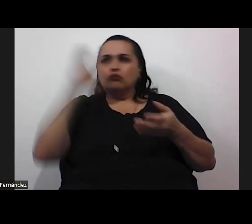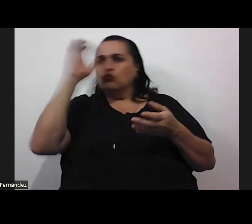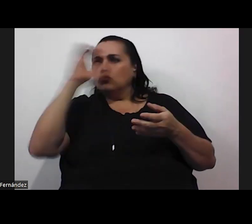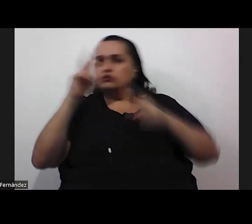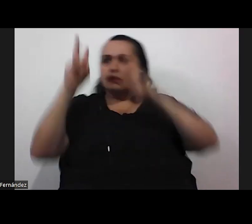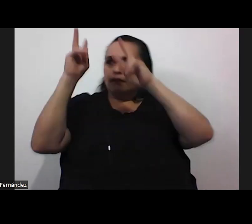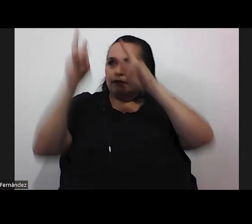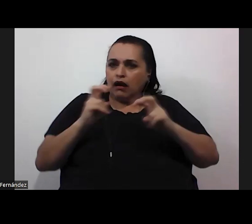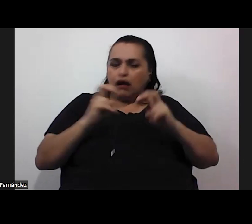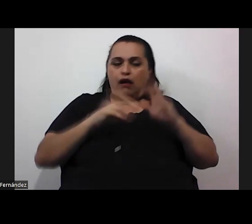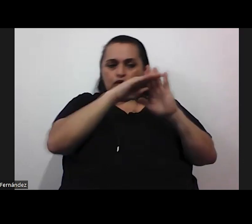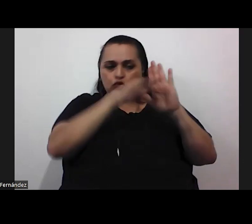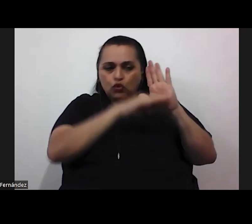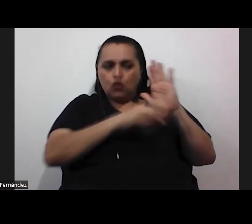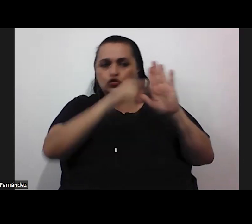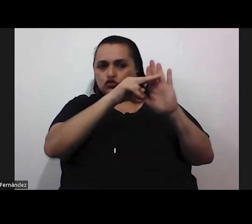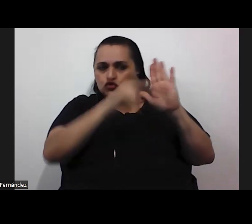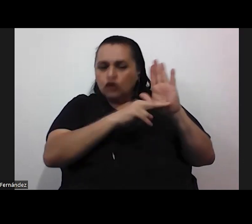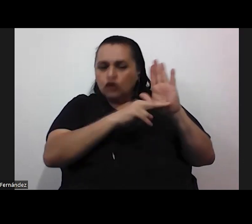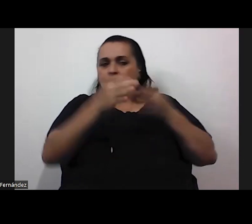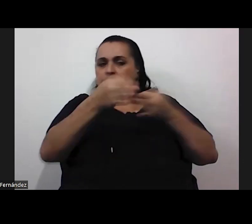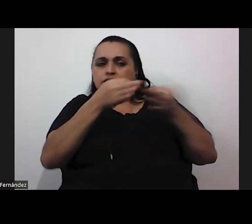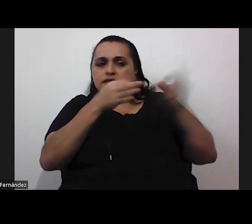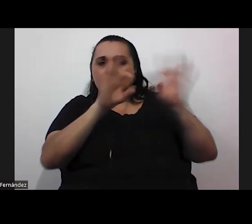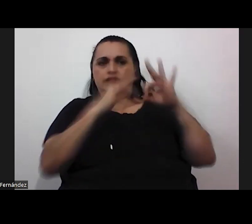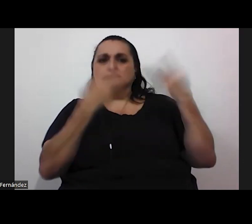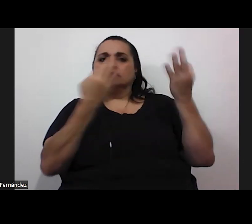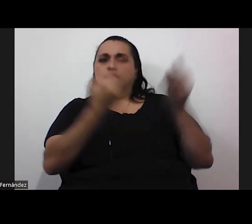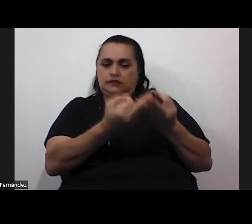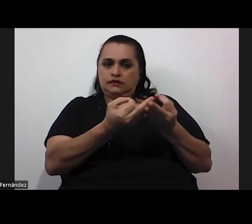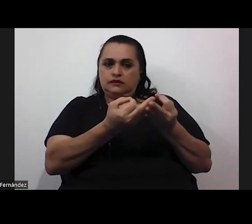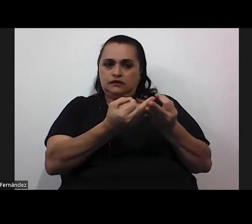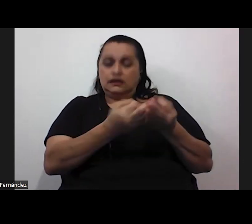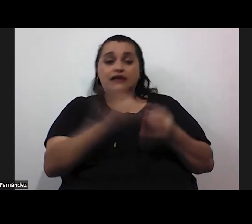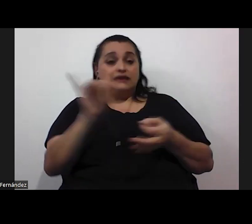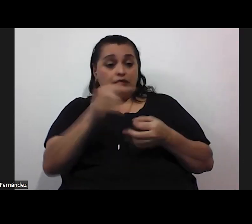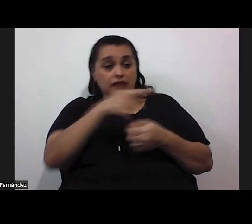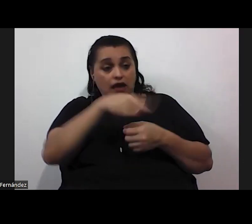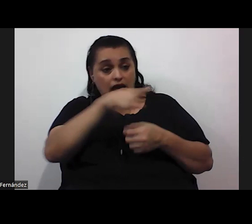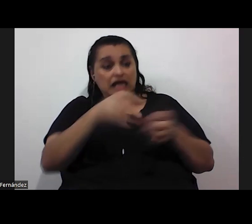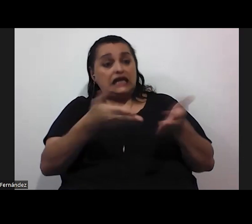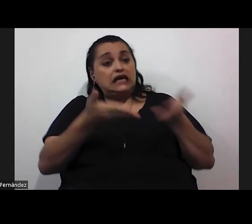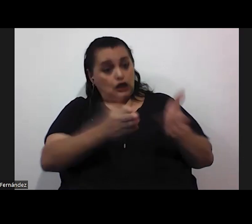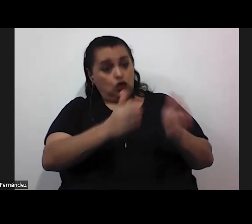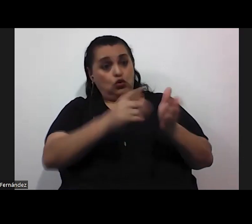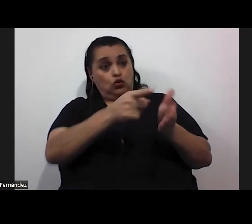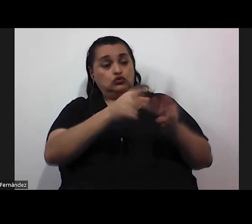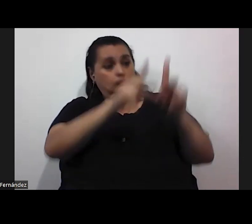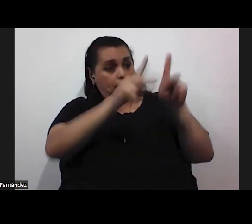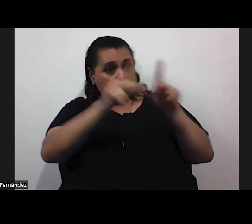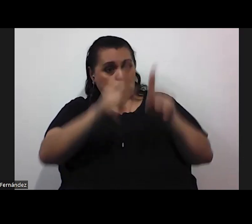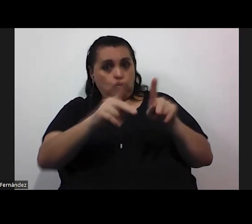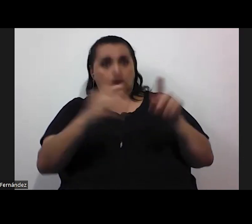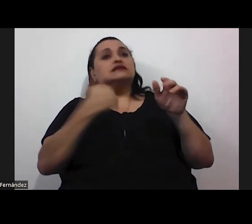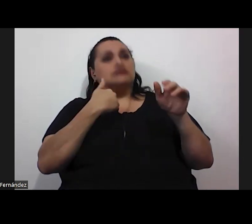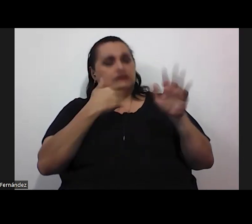protocolos la normativa expliquemos a las familias que también sus hijos son sujetos y personas que tienen derechos